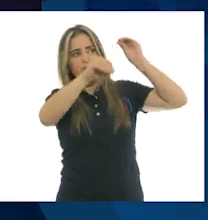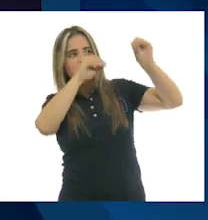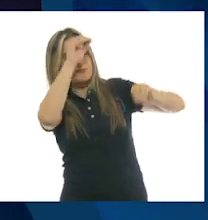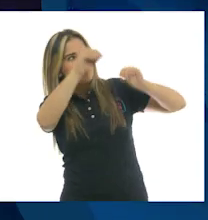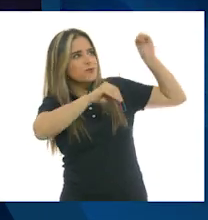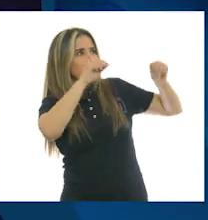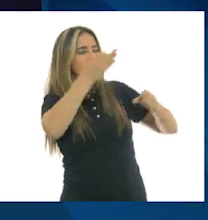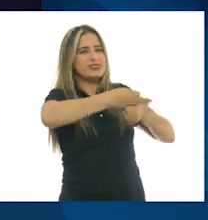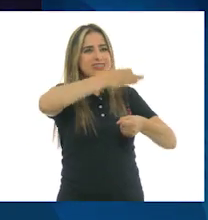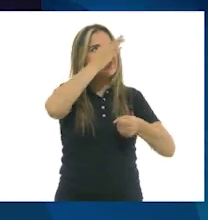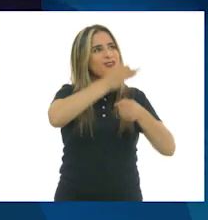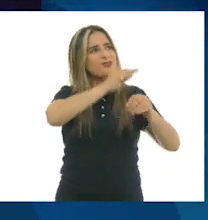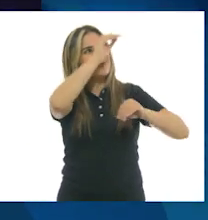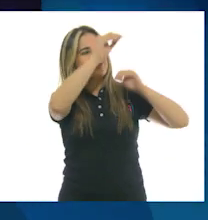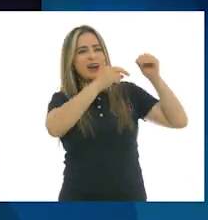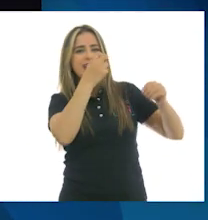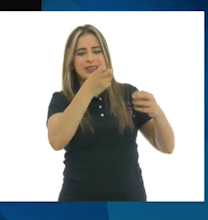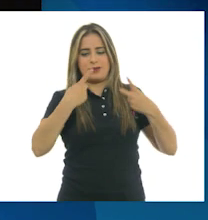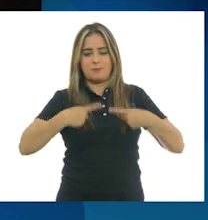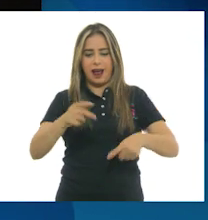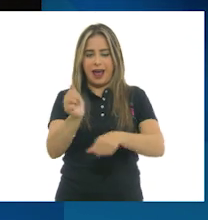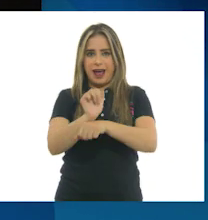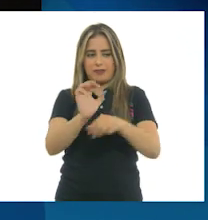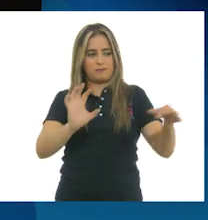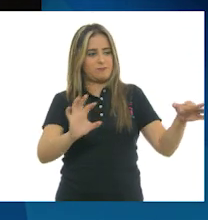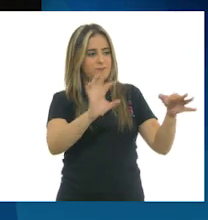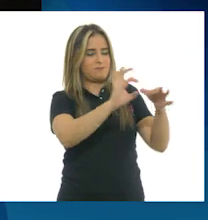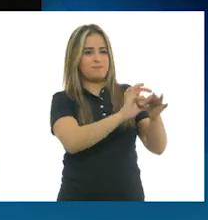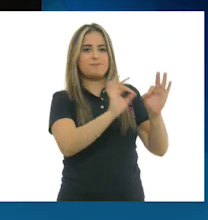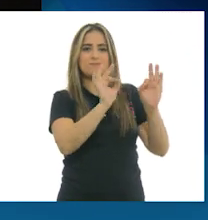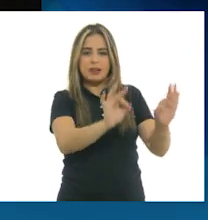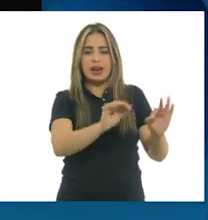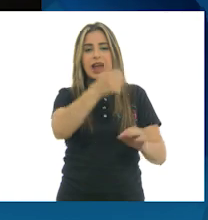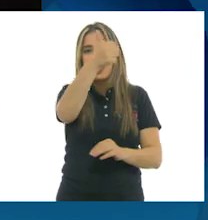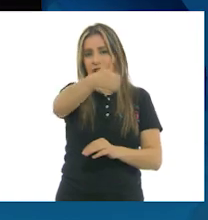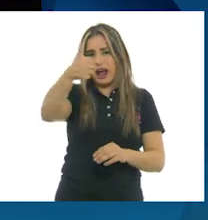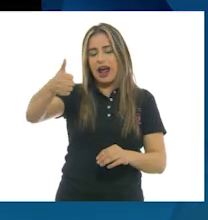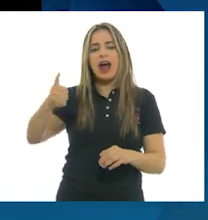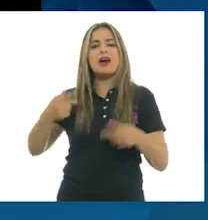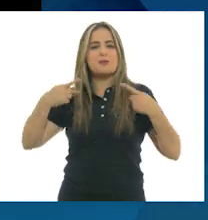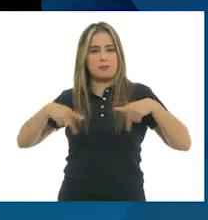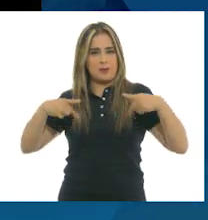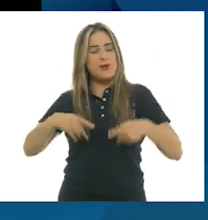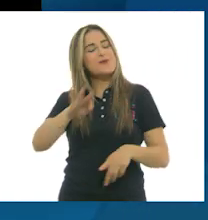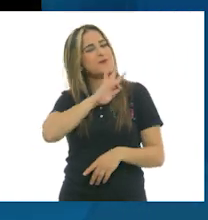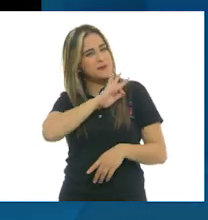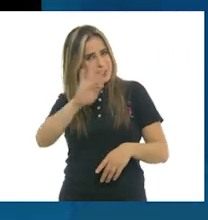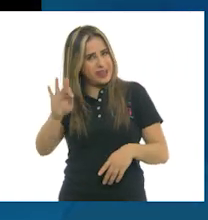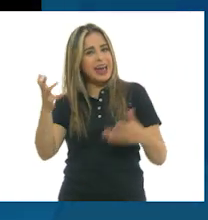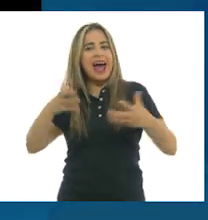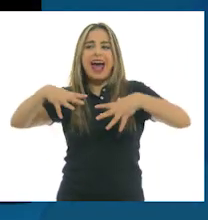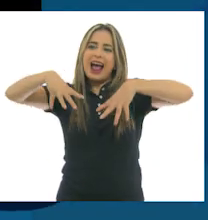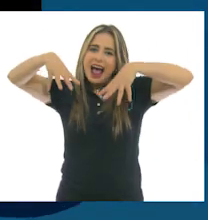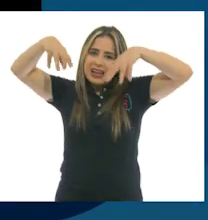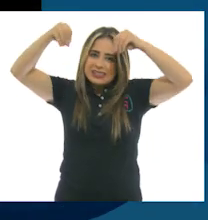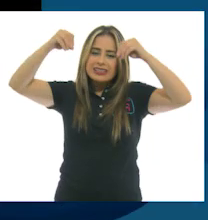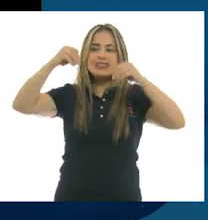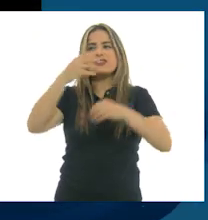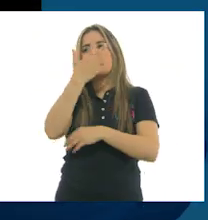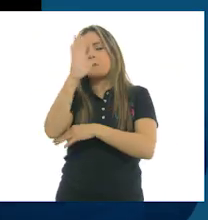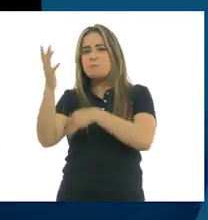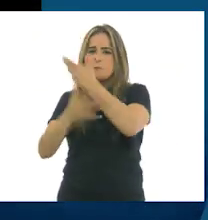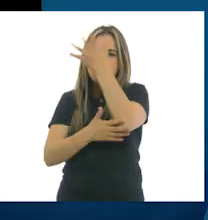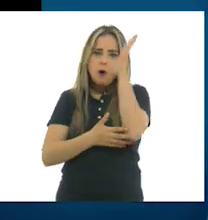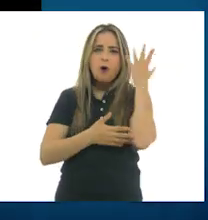Y lo mejor de todo es que cada uno de nosotros podemos hacer un espacio único. Una casa, un castillo, un bosque, con cualquier